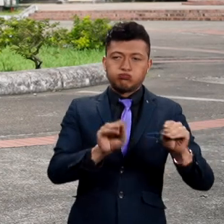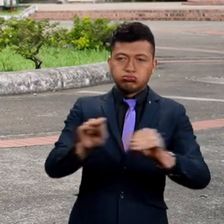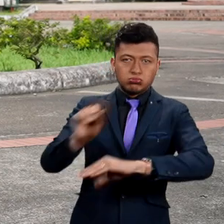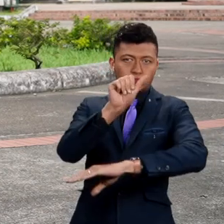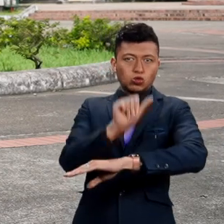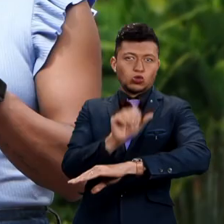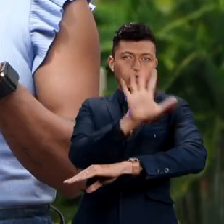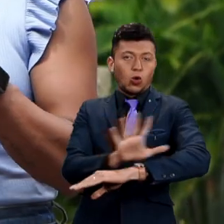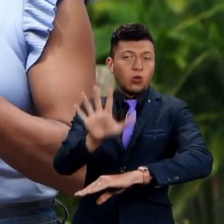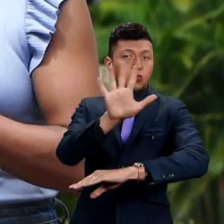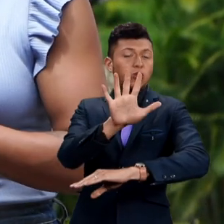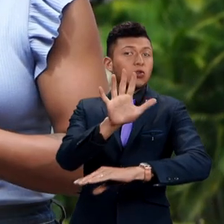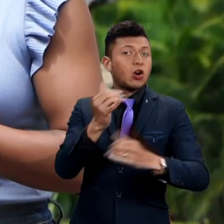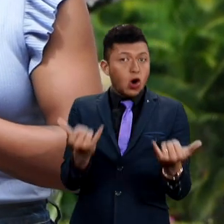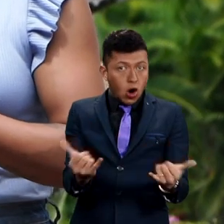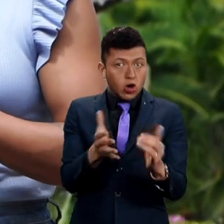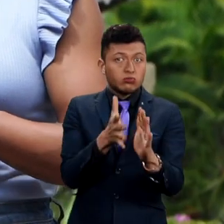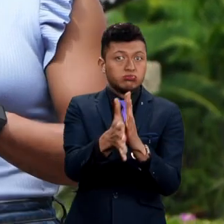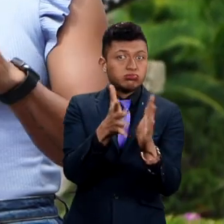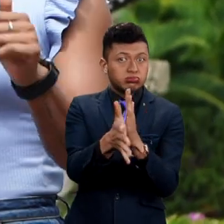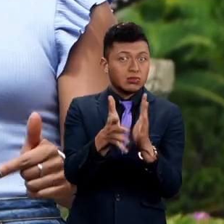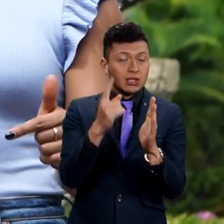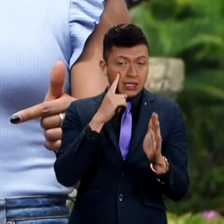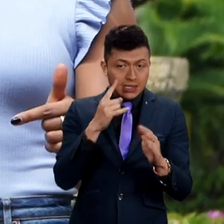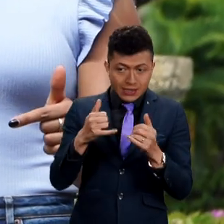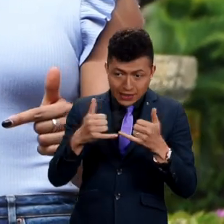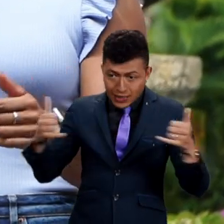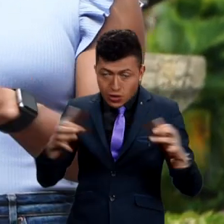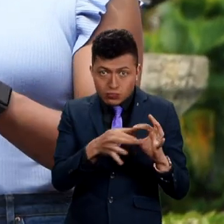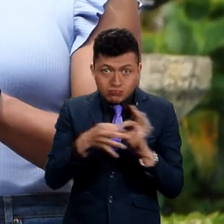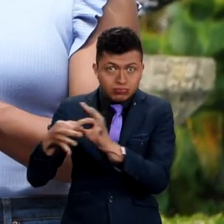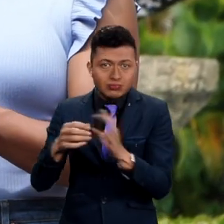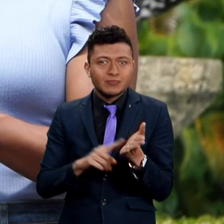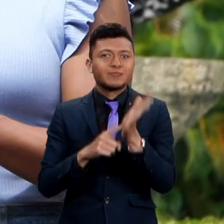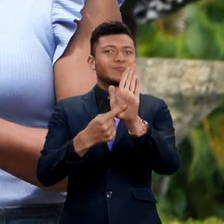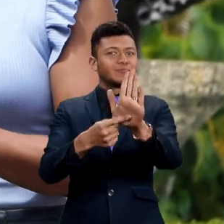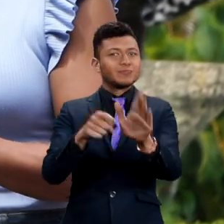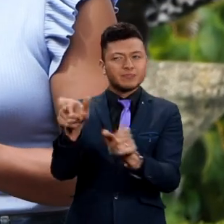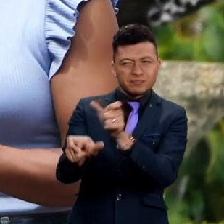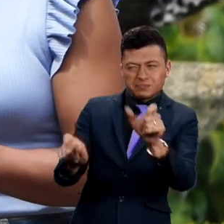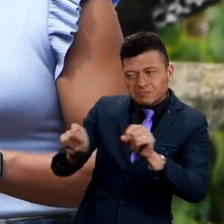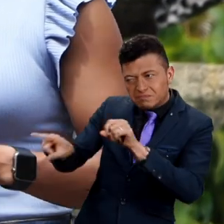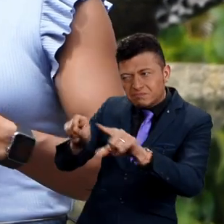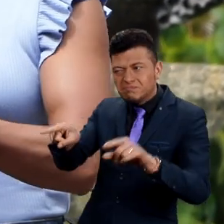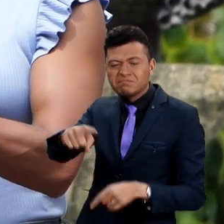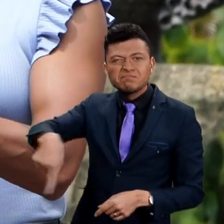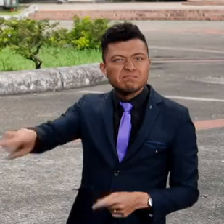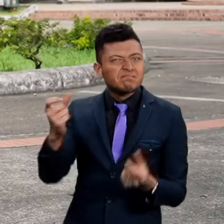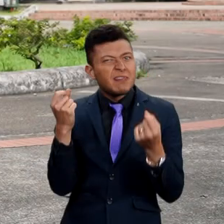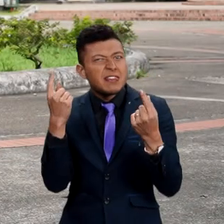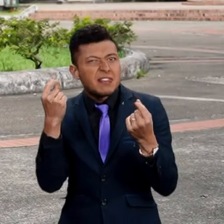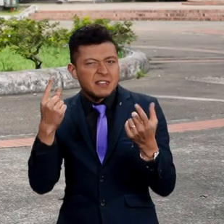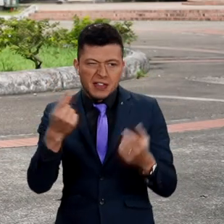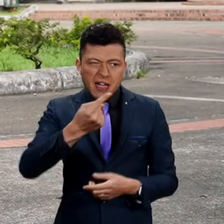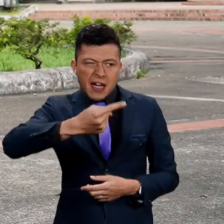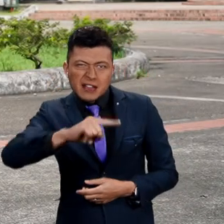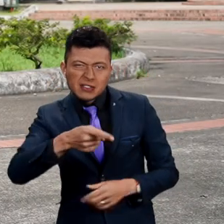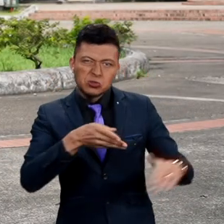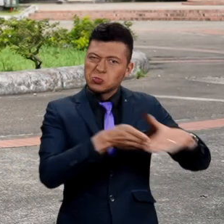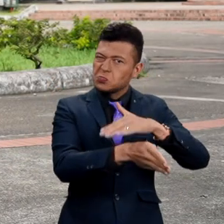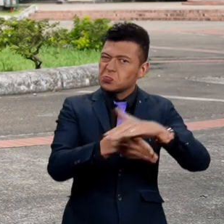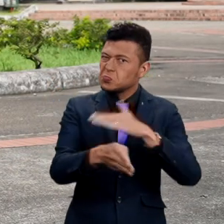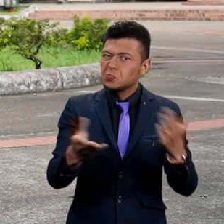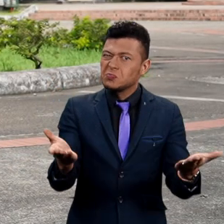accesibilidad web y la capacitación en software. Por eso hoy aquí en nuestra sección Sigue el Hilo le preguntamos a la gente que